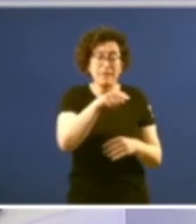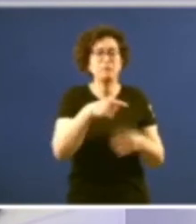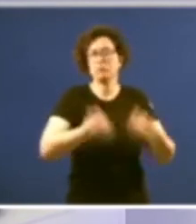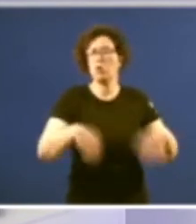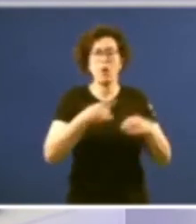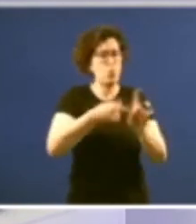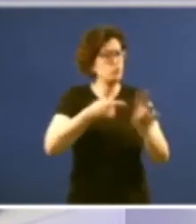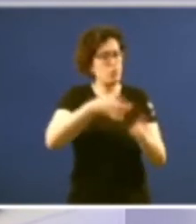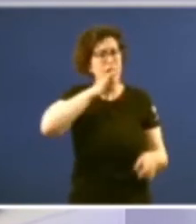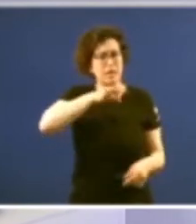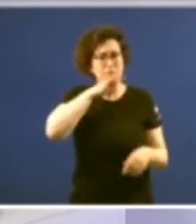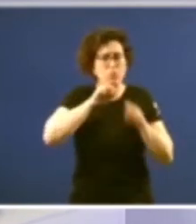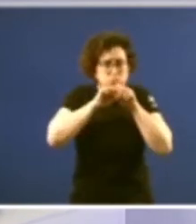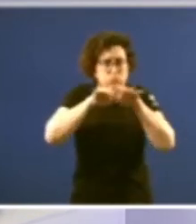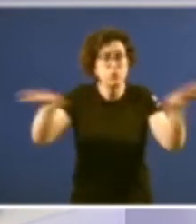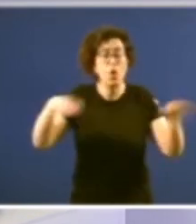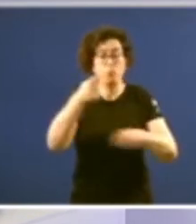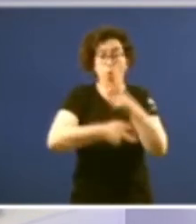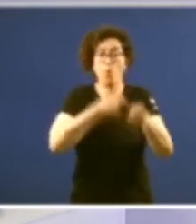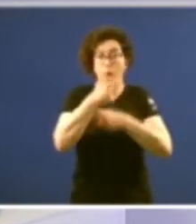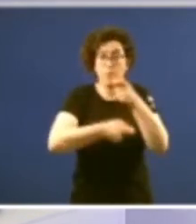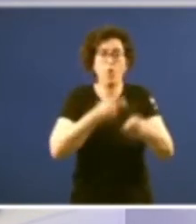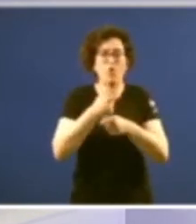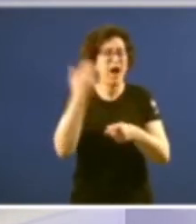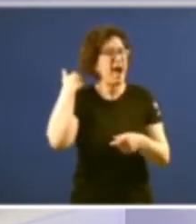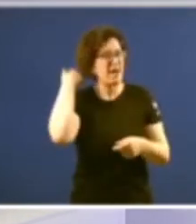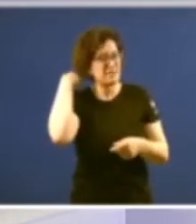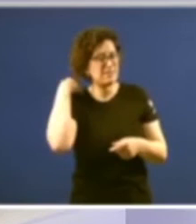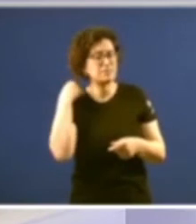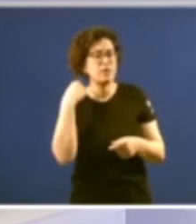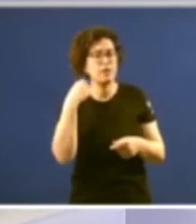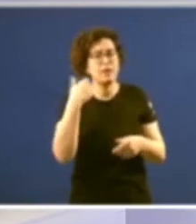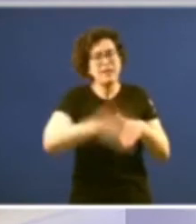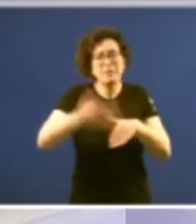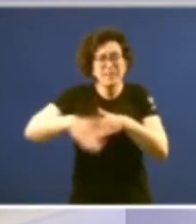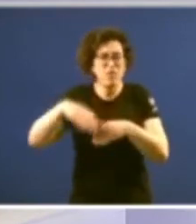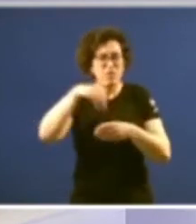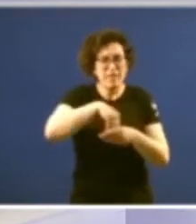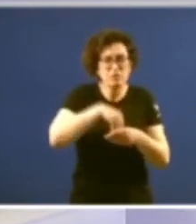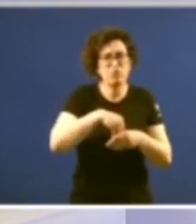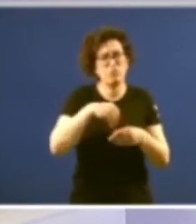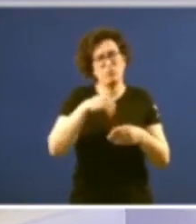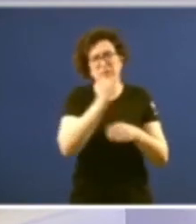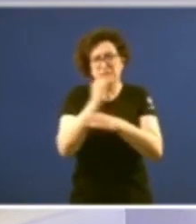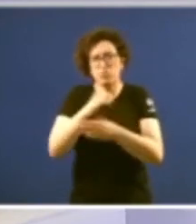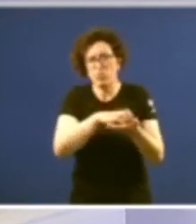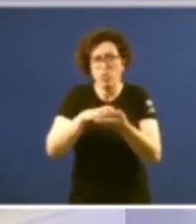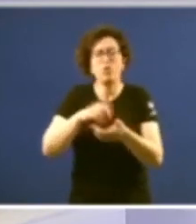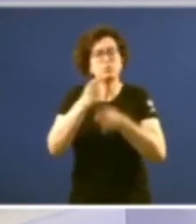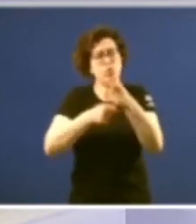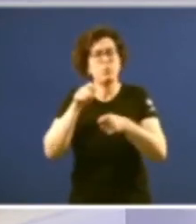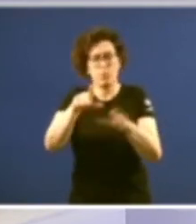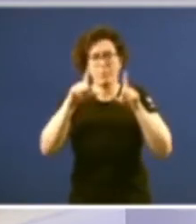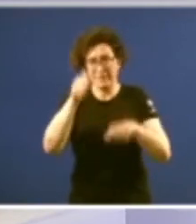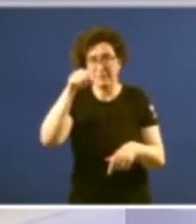que pouco a pouco foi ocupando os pazos que antes de foran vedados na sociedade e nas institucións a diferenza da segunda